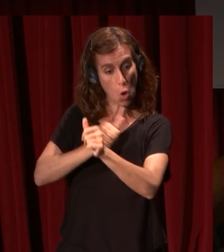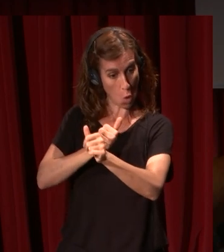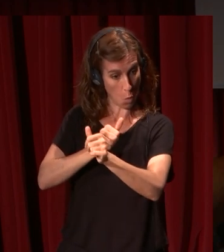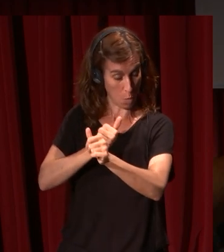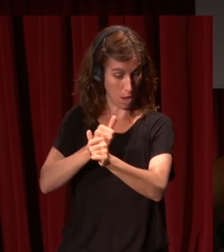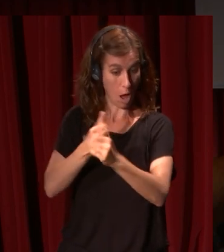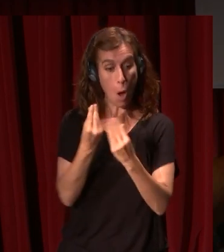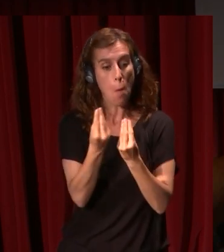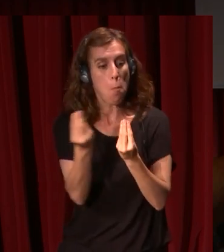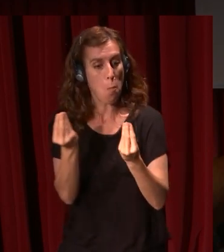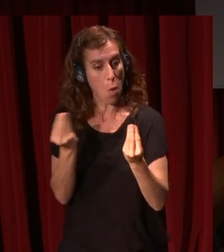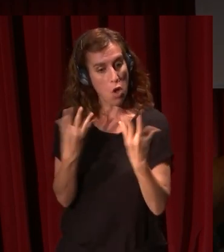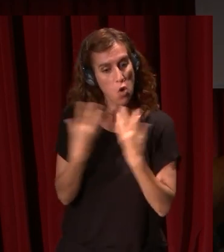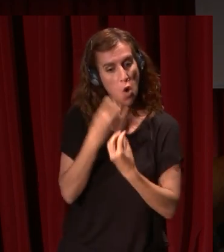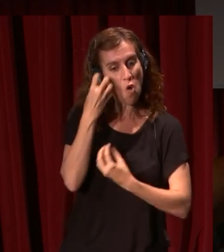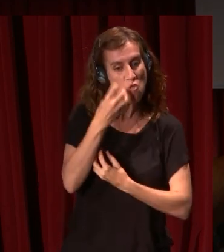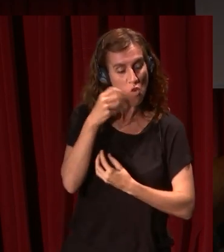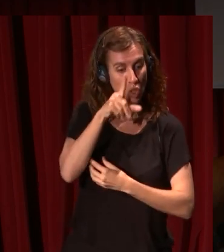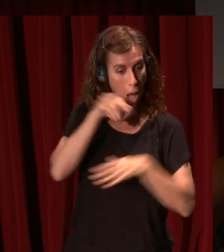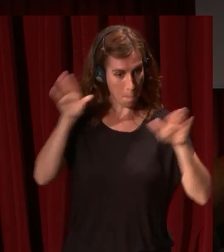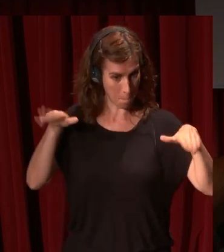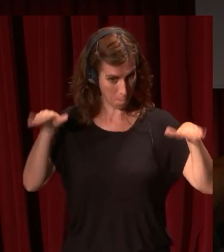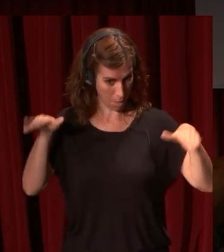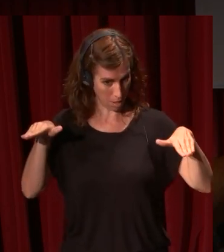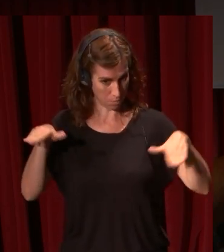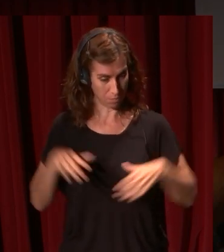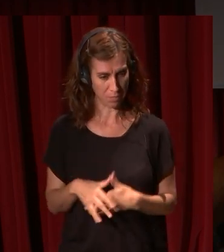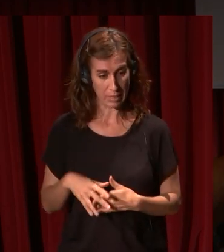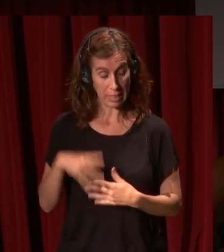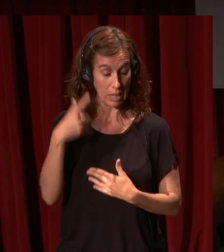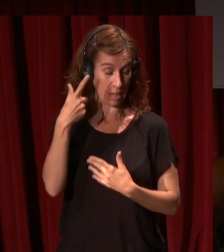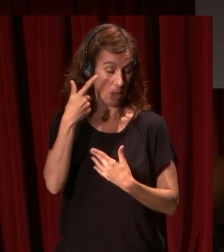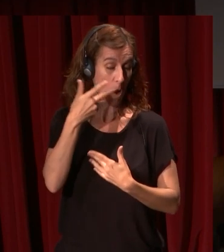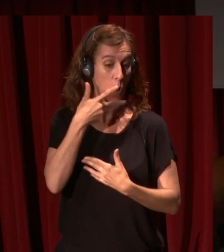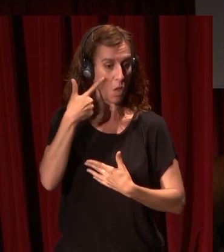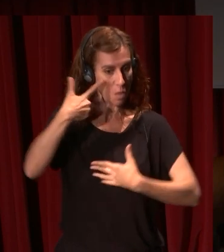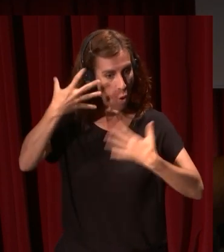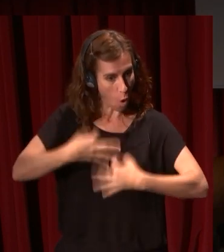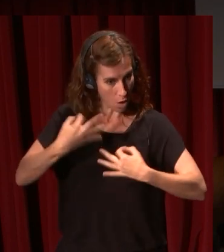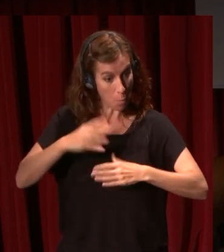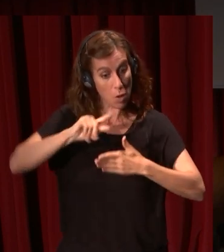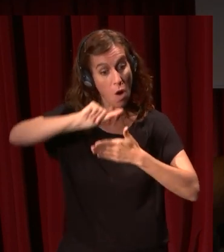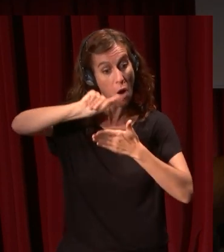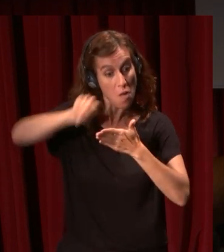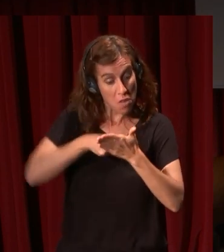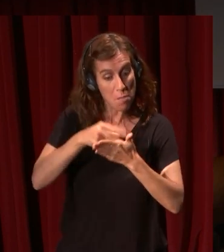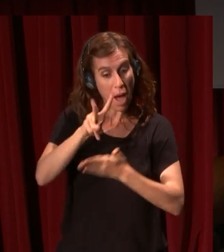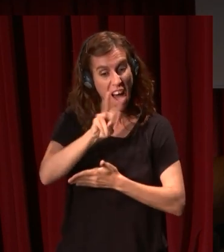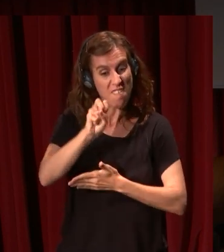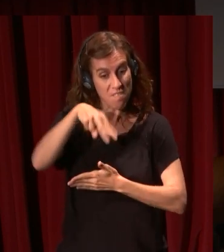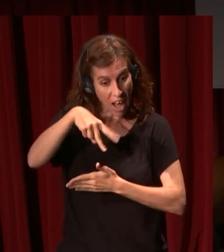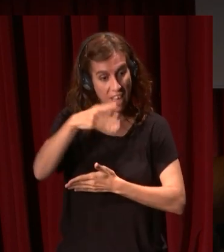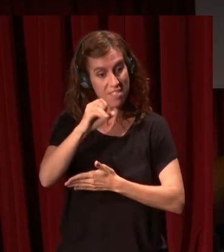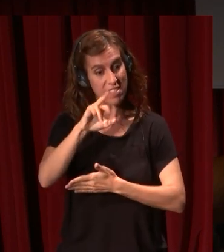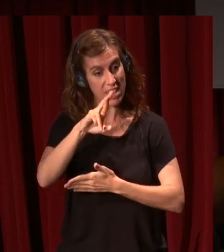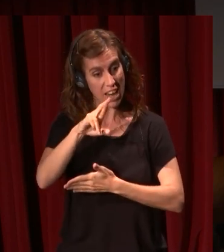con frutas y con un pájaro que es una copia literal del Schneiders conocemos el original pero que él lo firma Van der Hamen claramente con intención